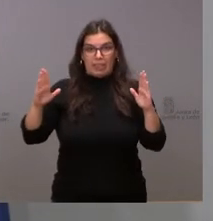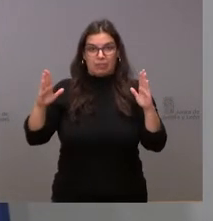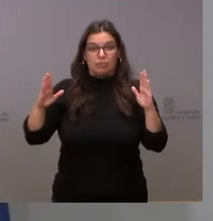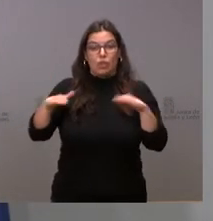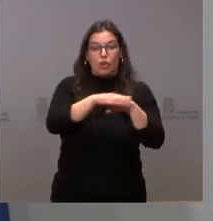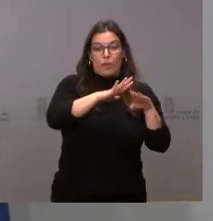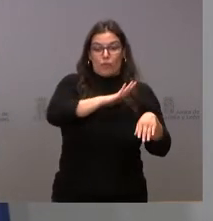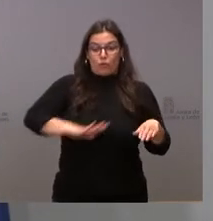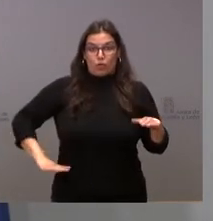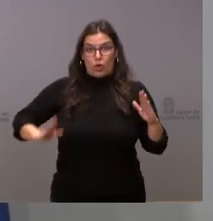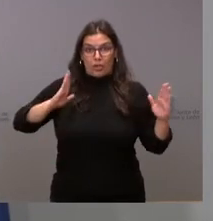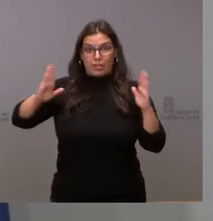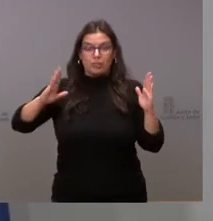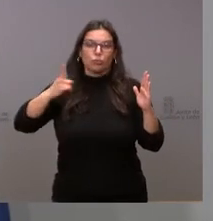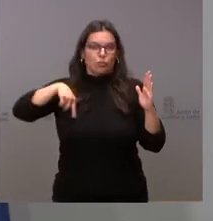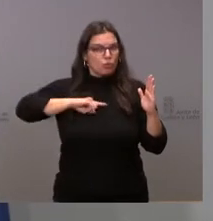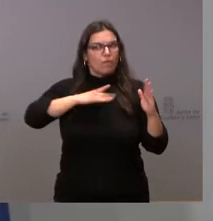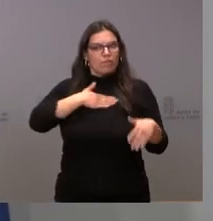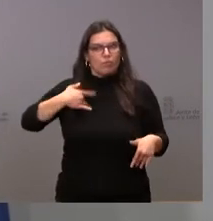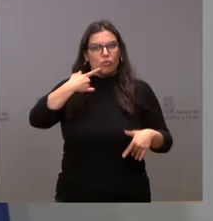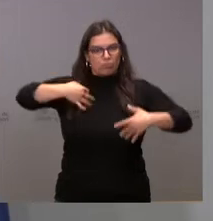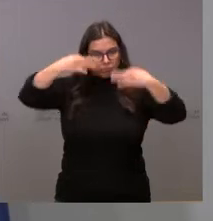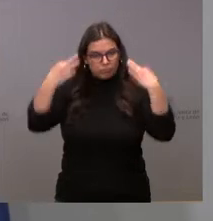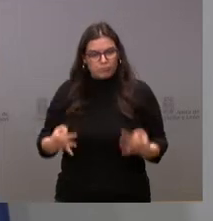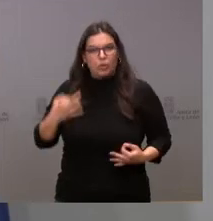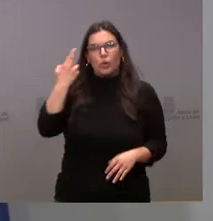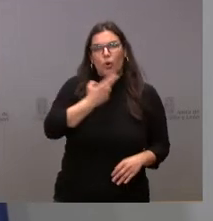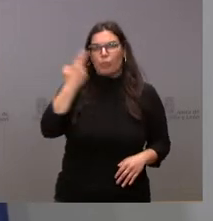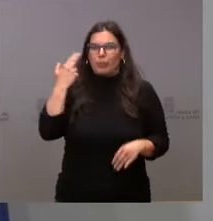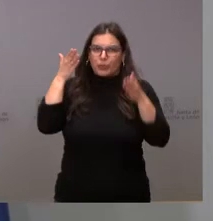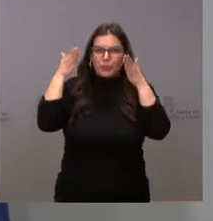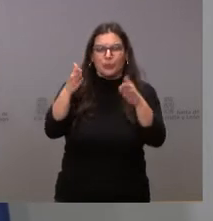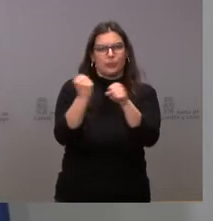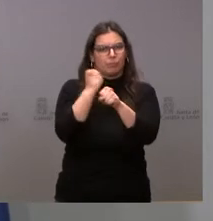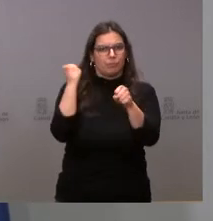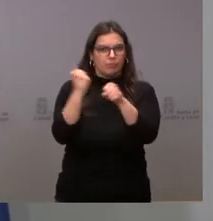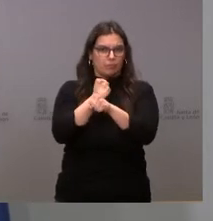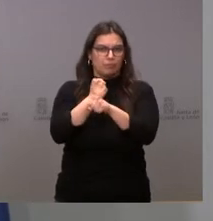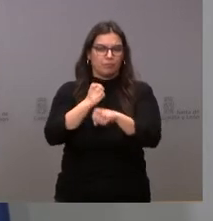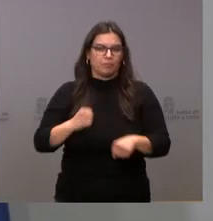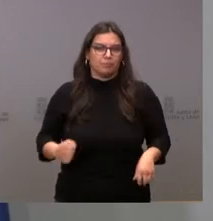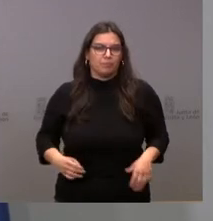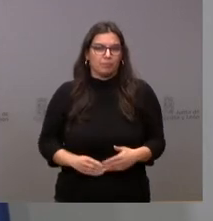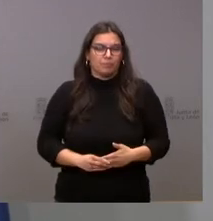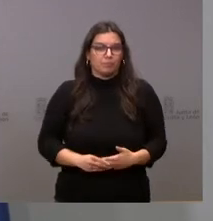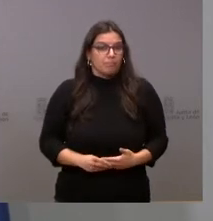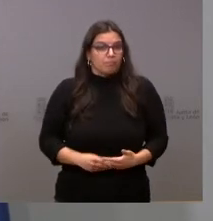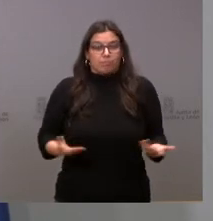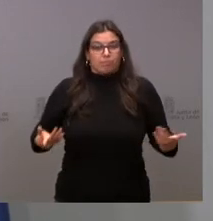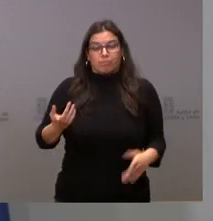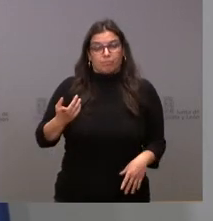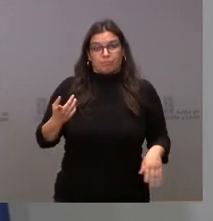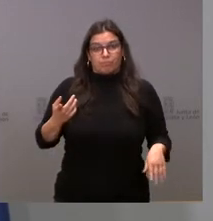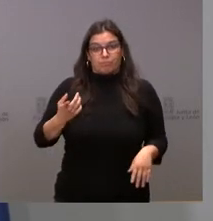funciones y nosotros lo que queremos es reiterar y reafirmar ese compromiso de dedicación y trabajo y nuestra